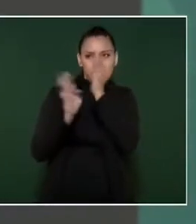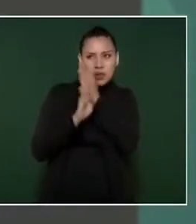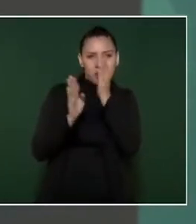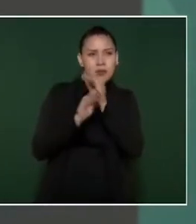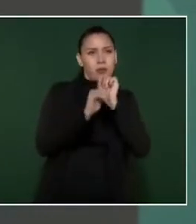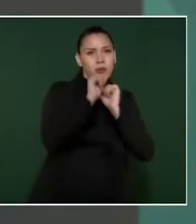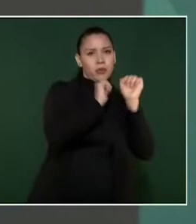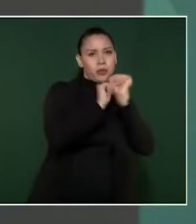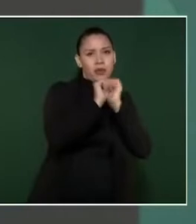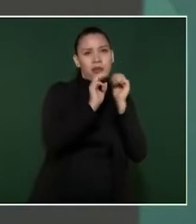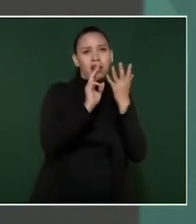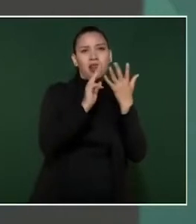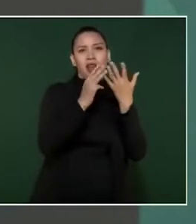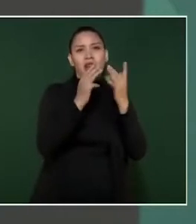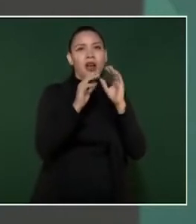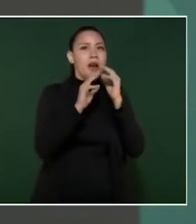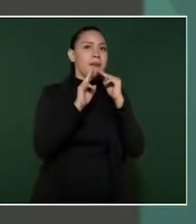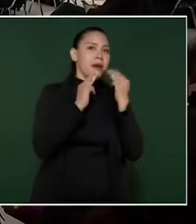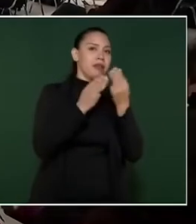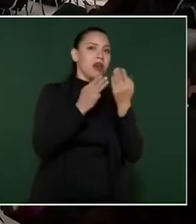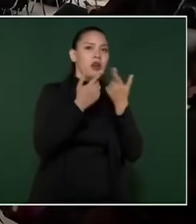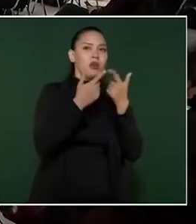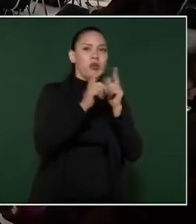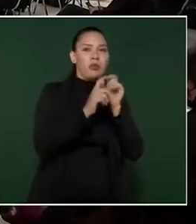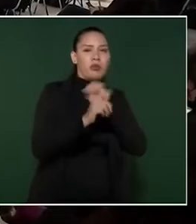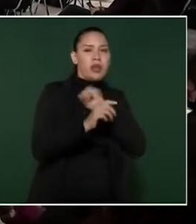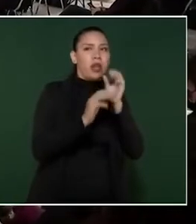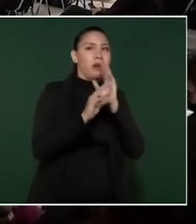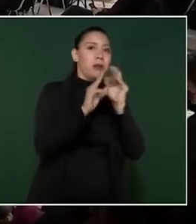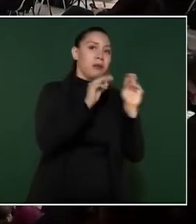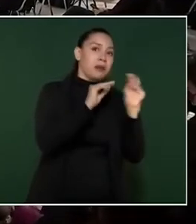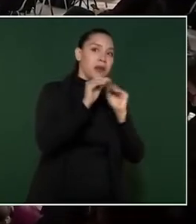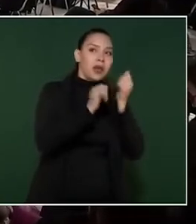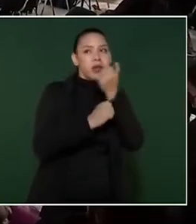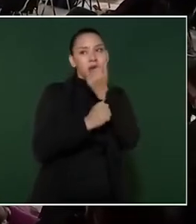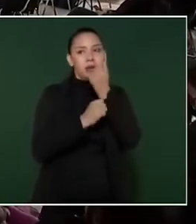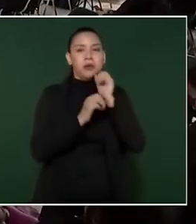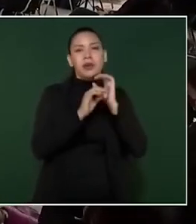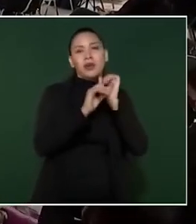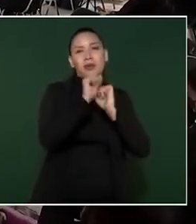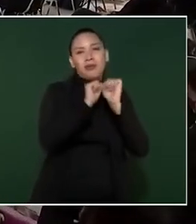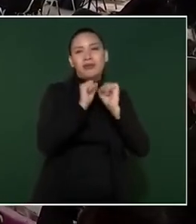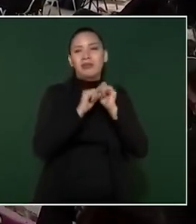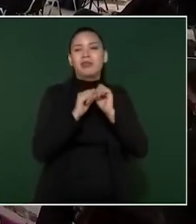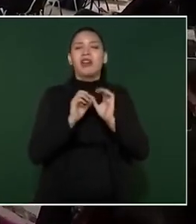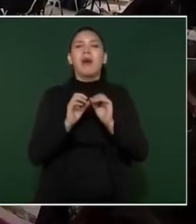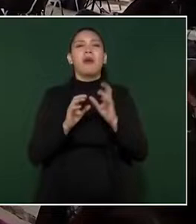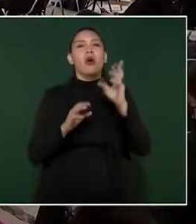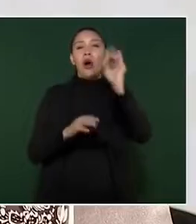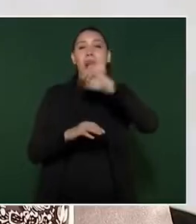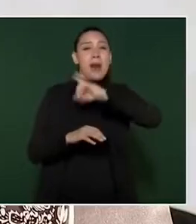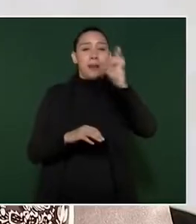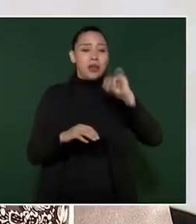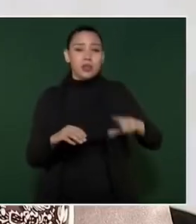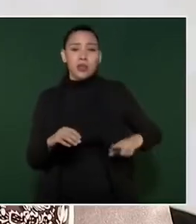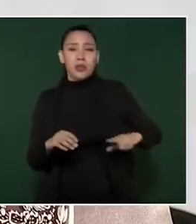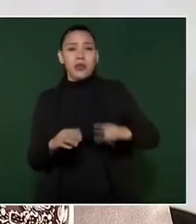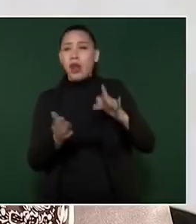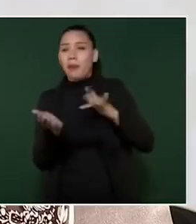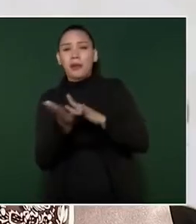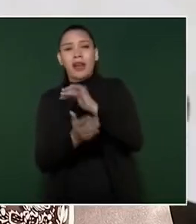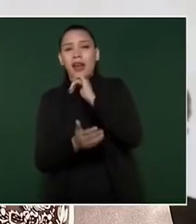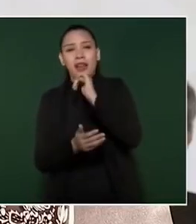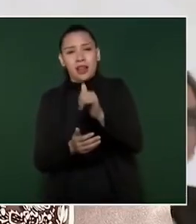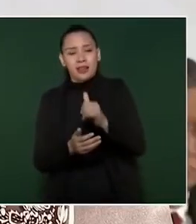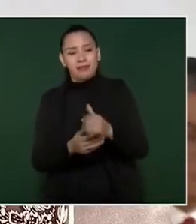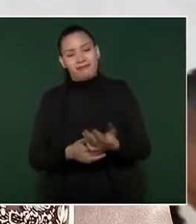en la entrada de los pueblos, pero no se hacía nada por los jóvenes. Esto es